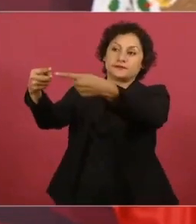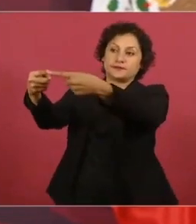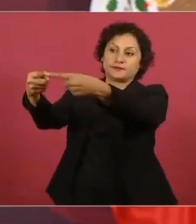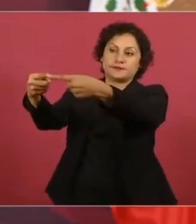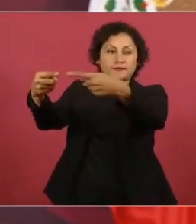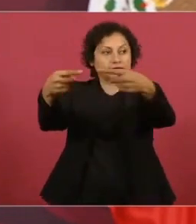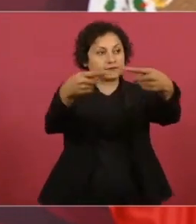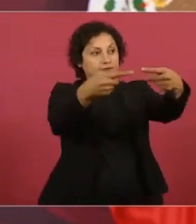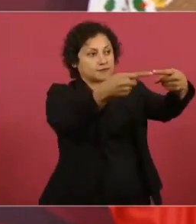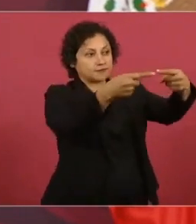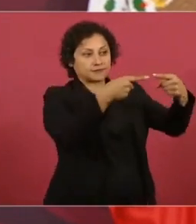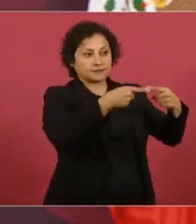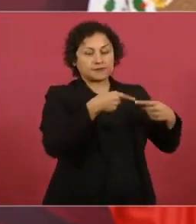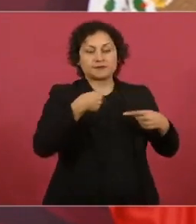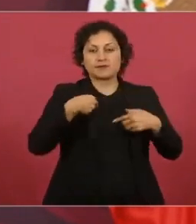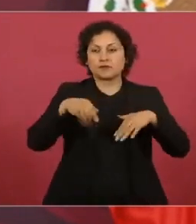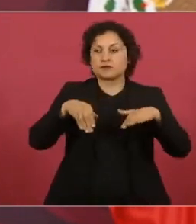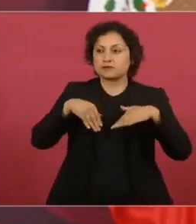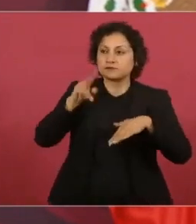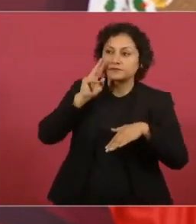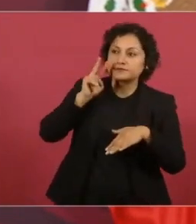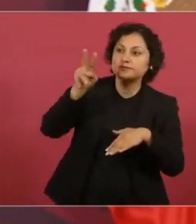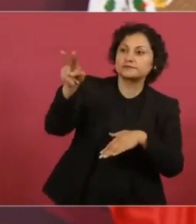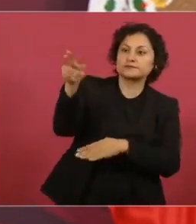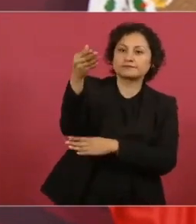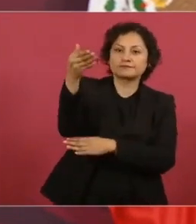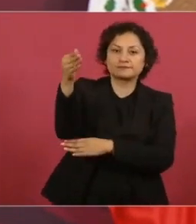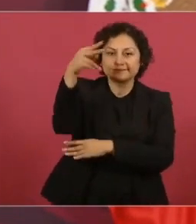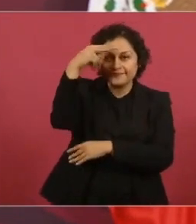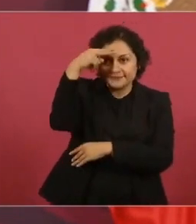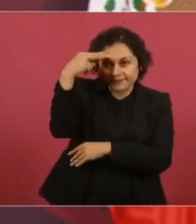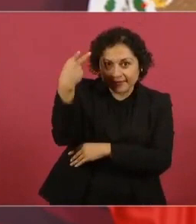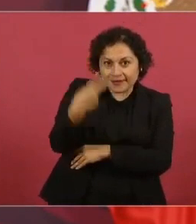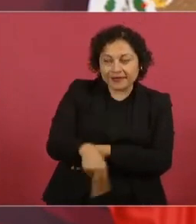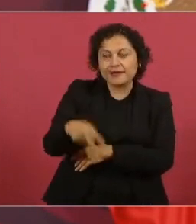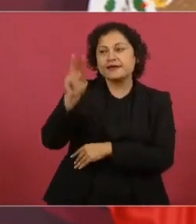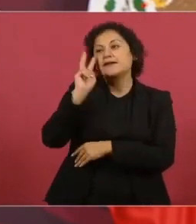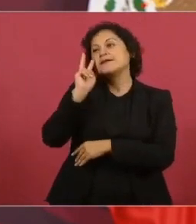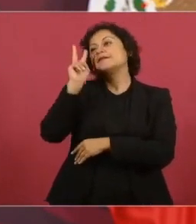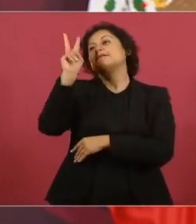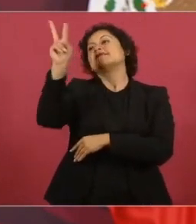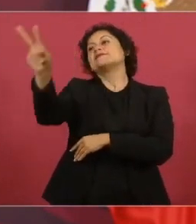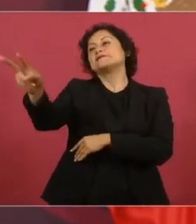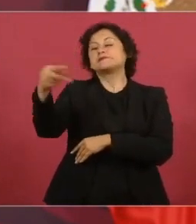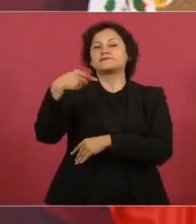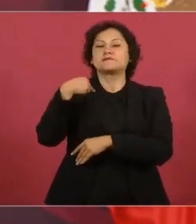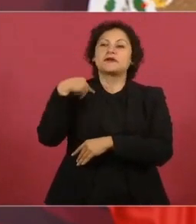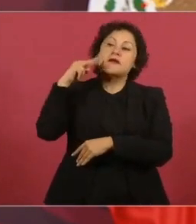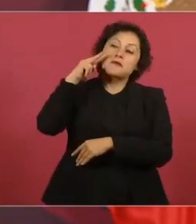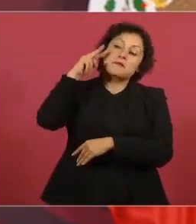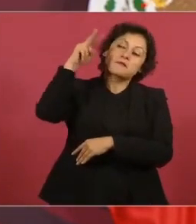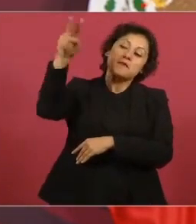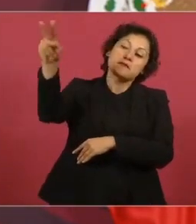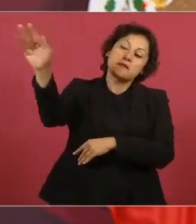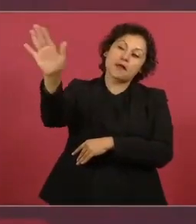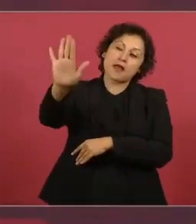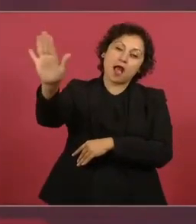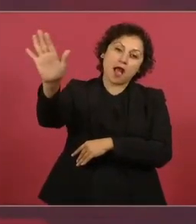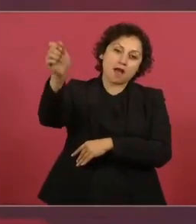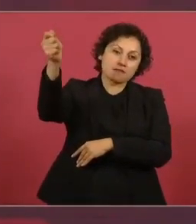banderitas mexicanas y ahí estaba y hasta donde llegábamos a saludarlos, no se podía más,